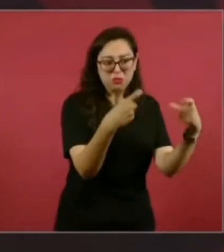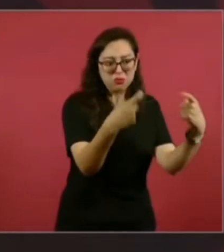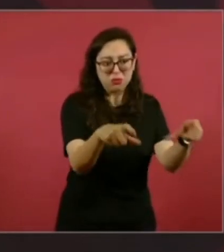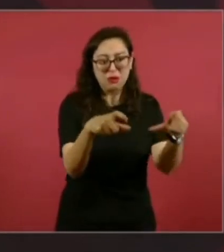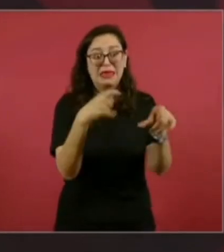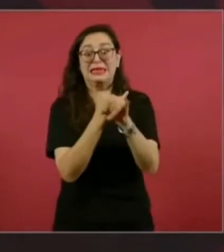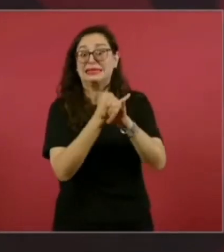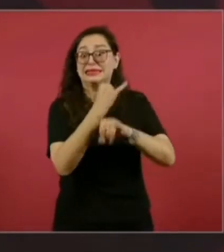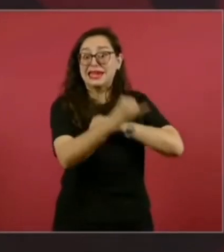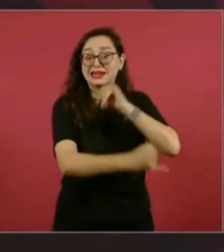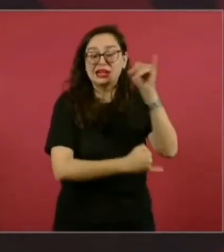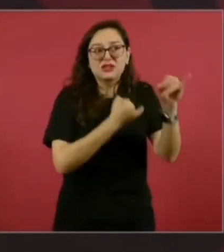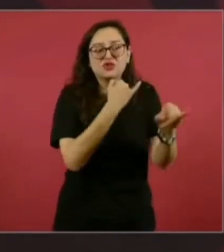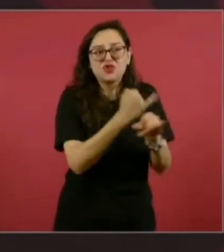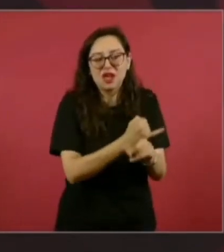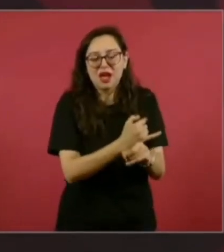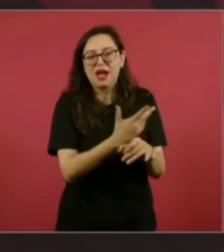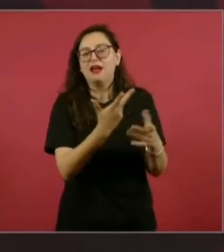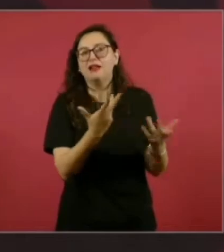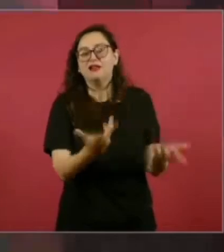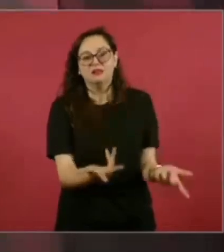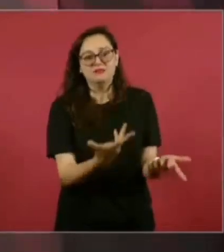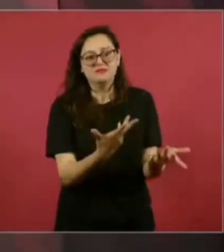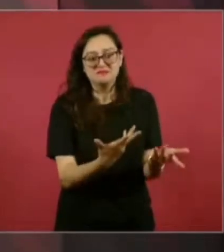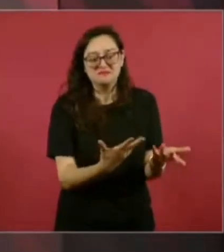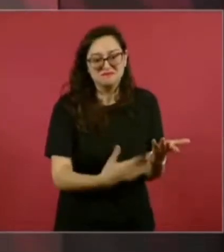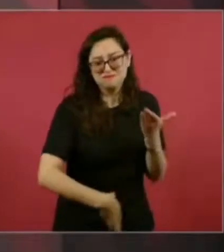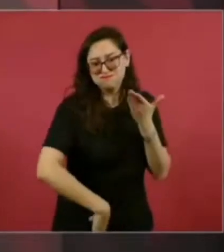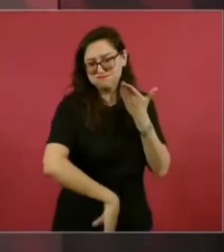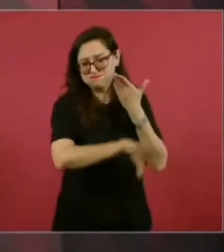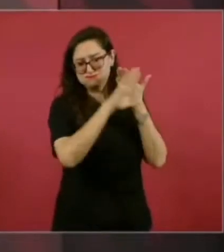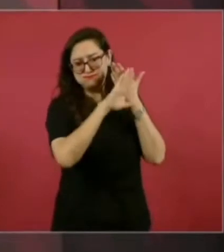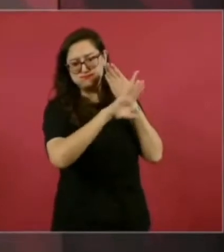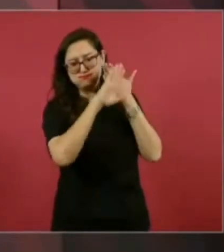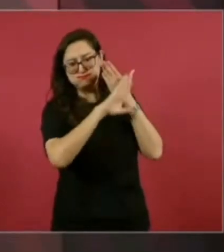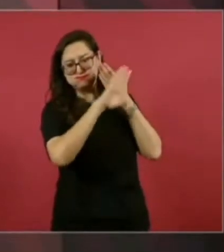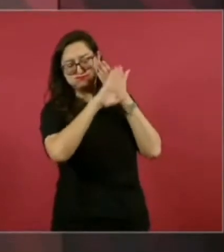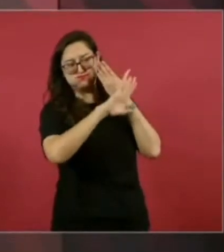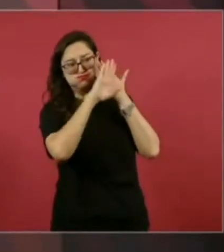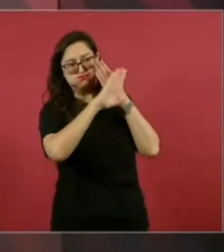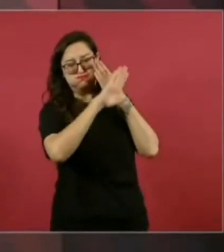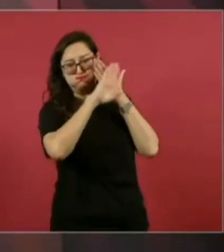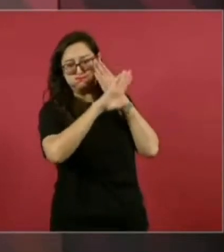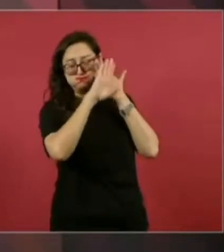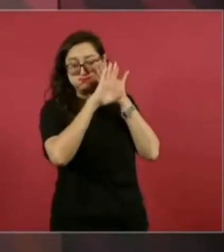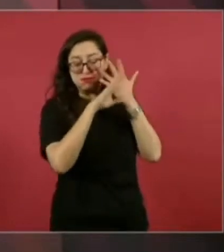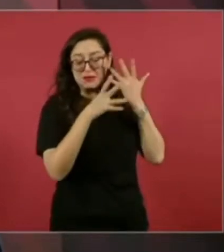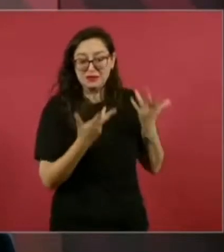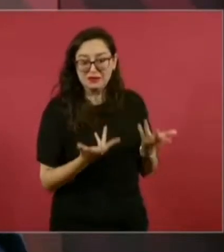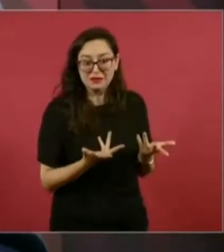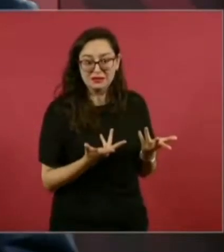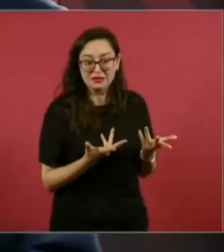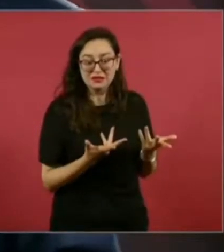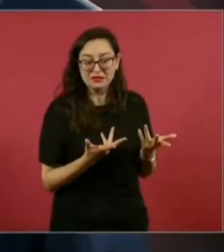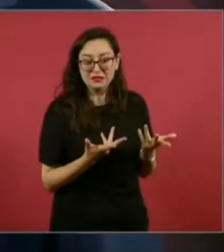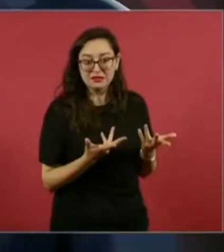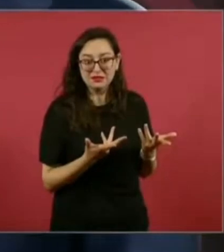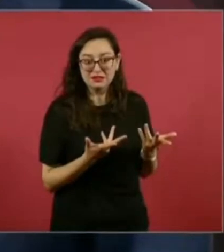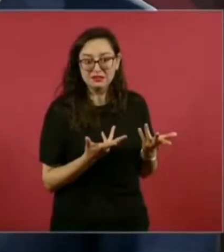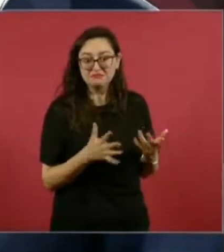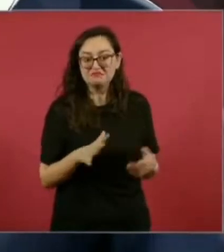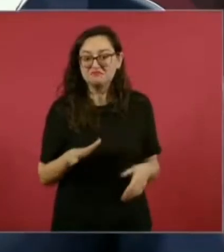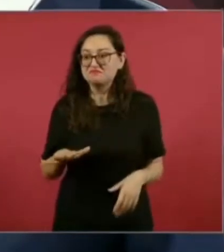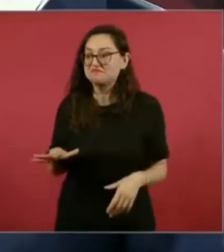nacionales en el extranjero y el pueblo de México siempre